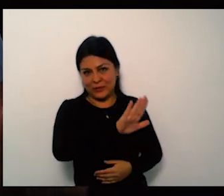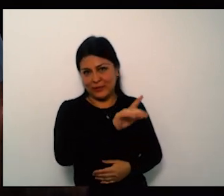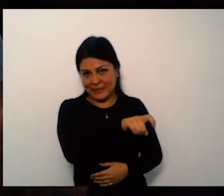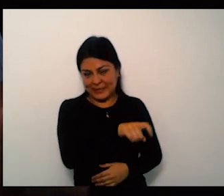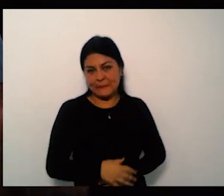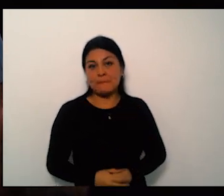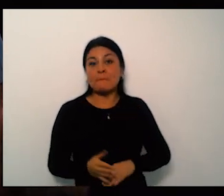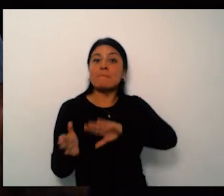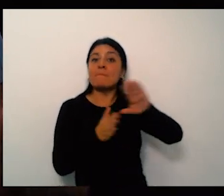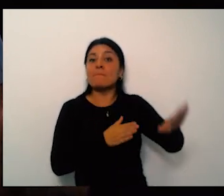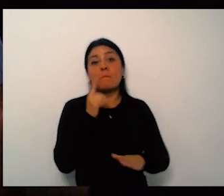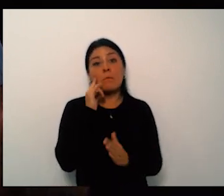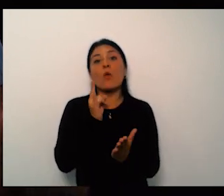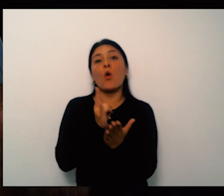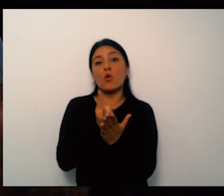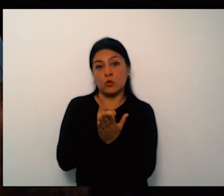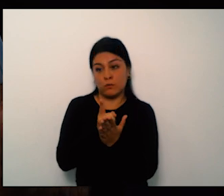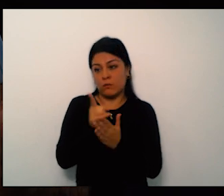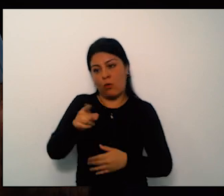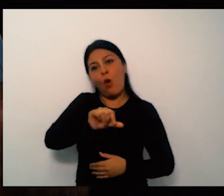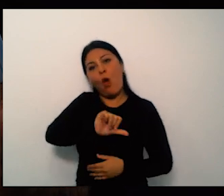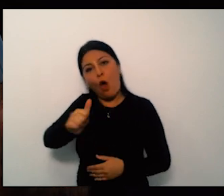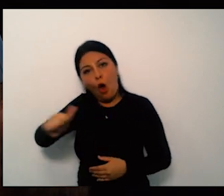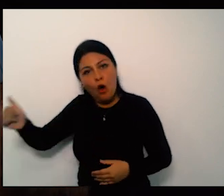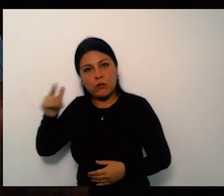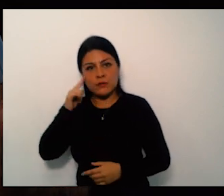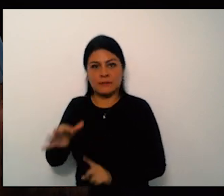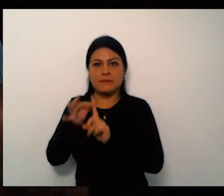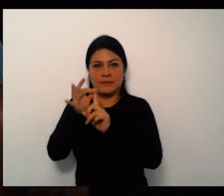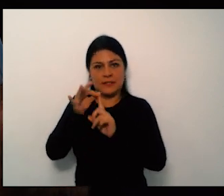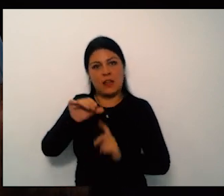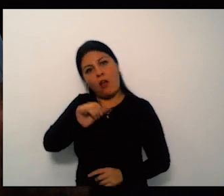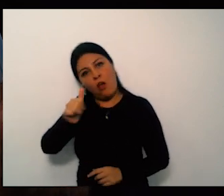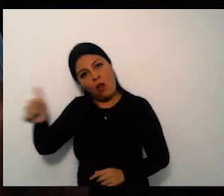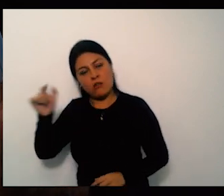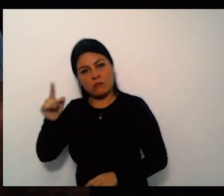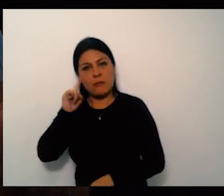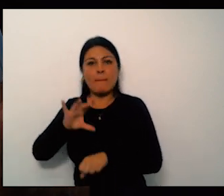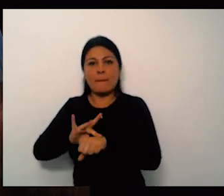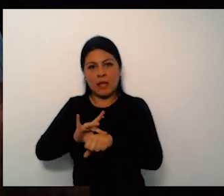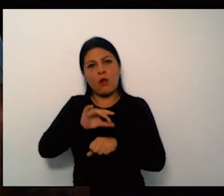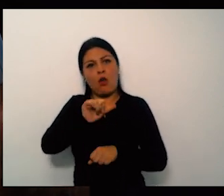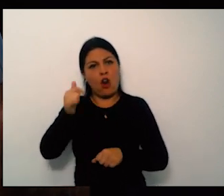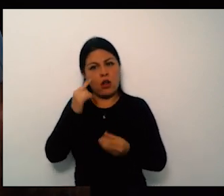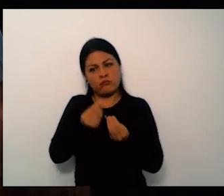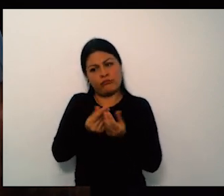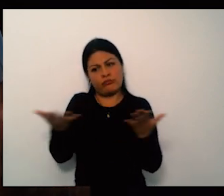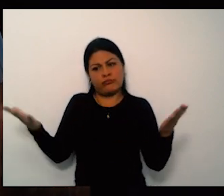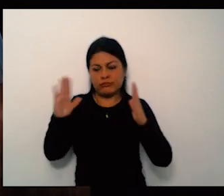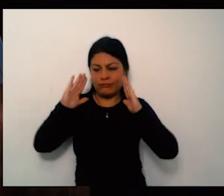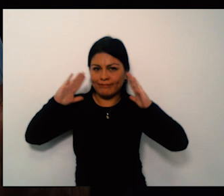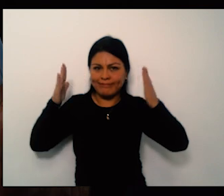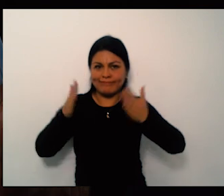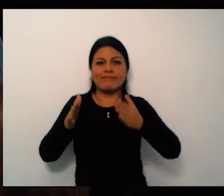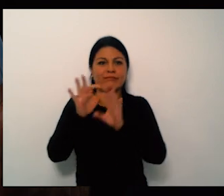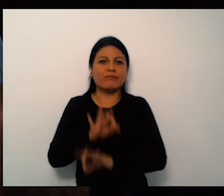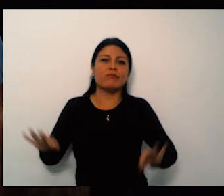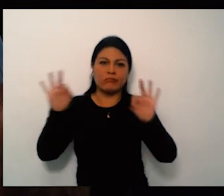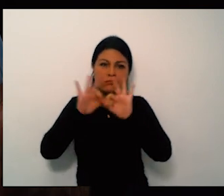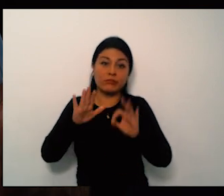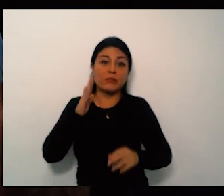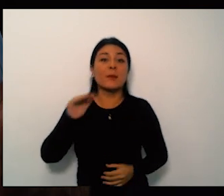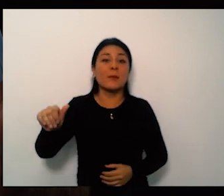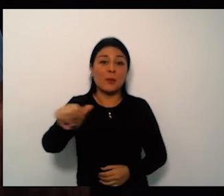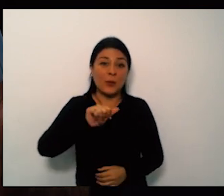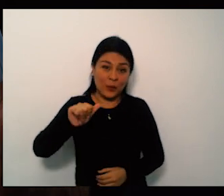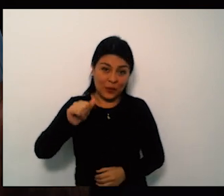agradecidos y es la alcaldesa de Bogotá sin ella no hubiese posible tener estas obras de infraestructura